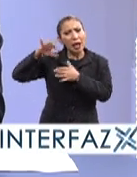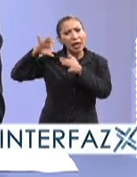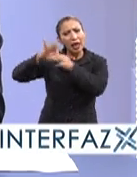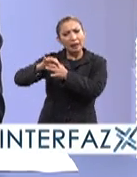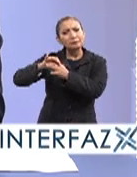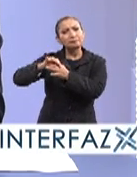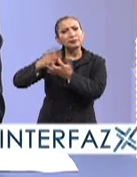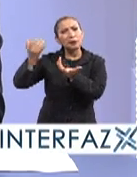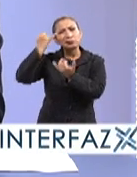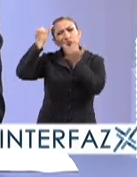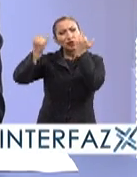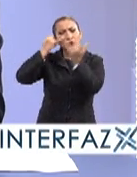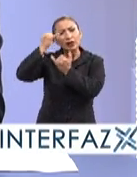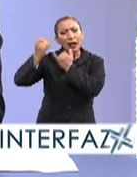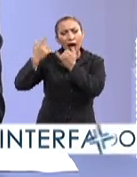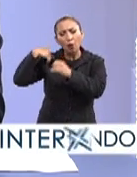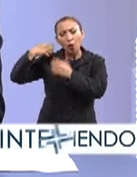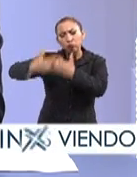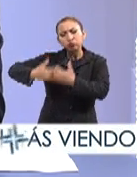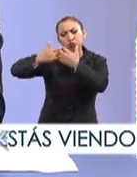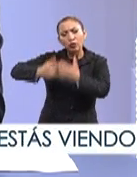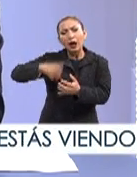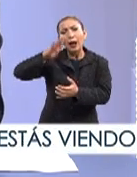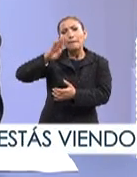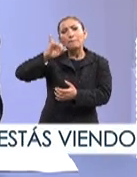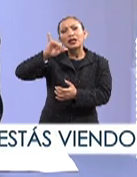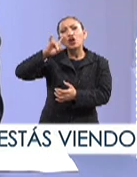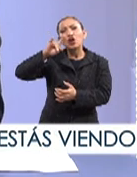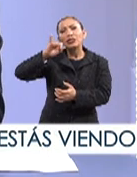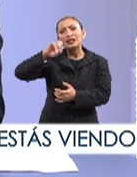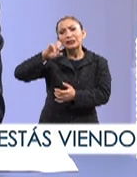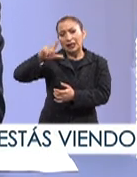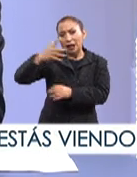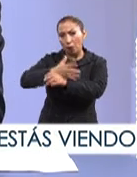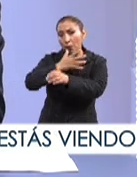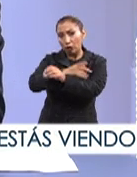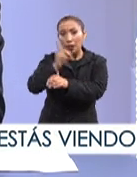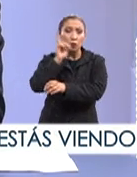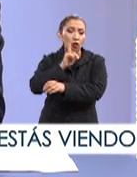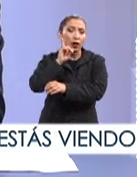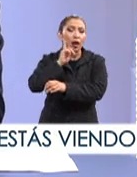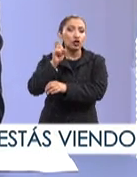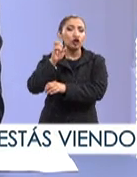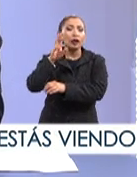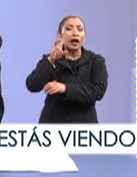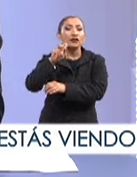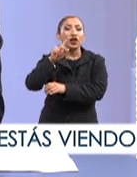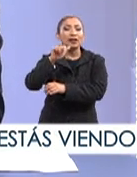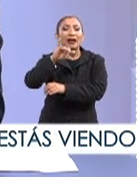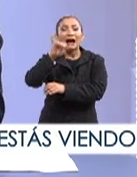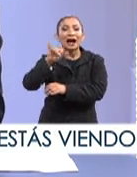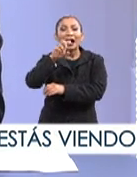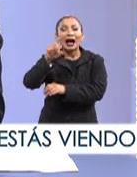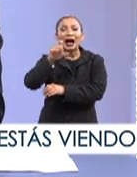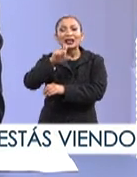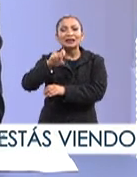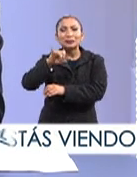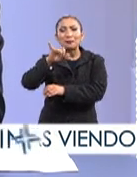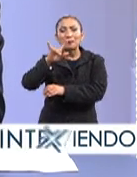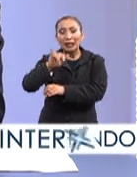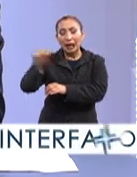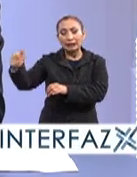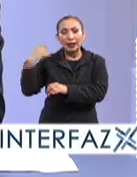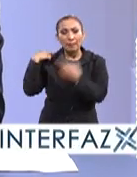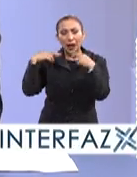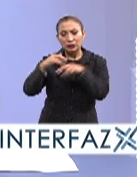precisamente, se ha creado una planta de biodiesel y nos acompaña en el estudio una de sus creadoras, la doctora Violeta Jazmín Mena. Ella es